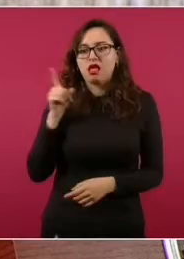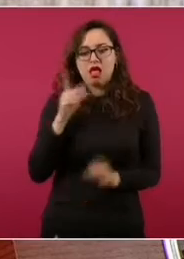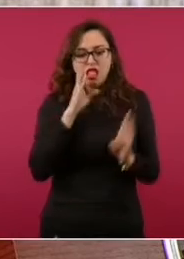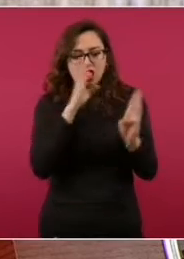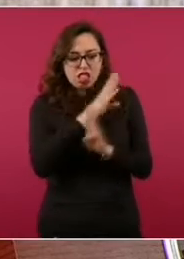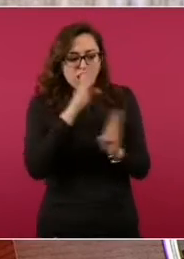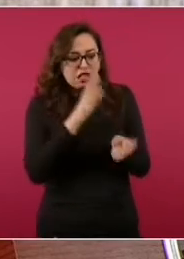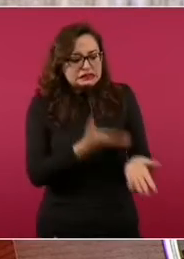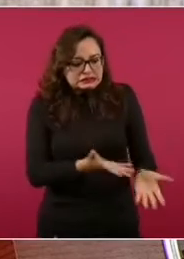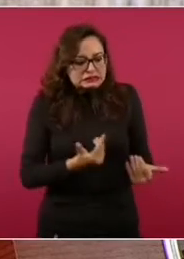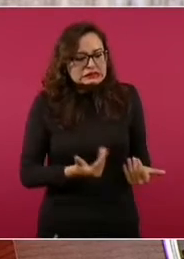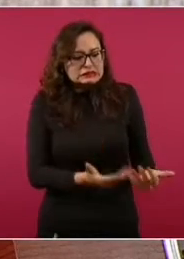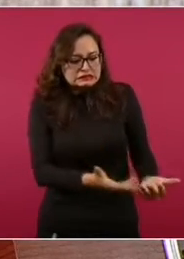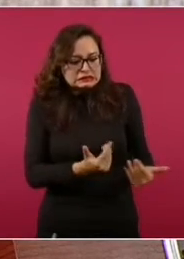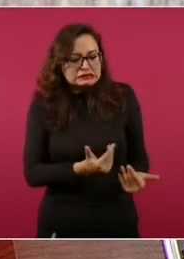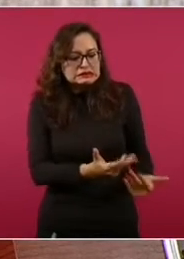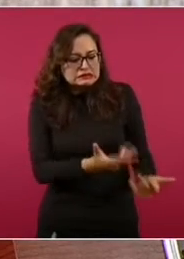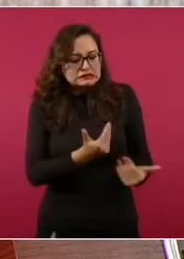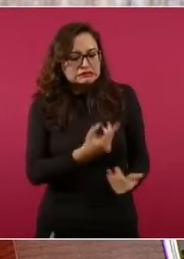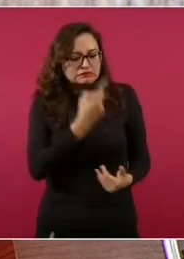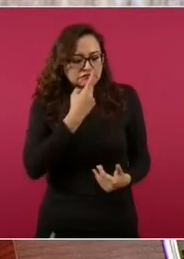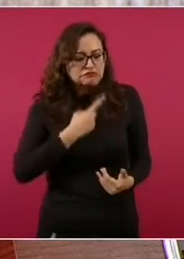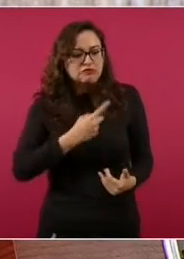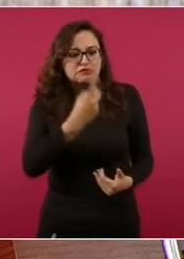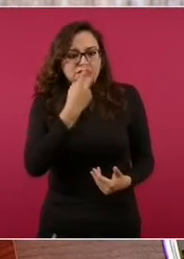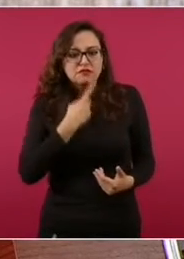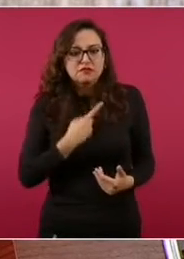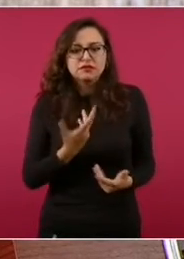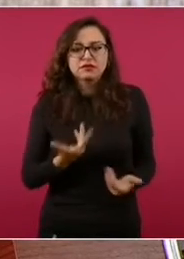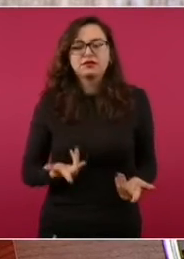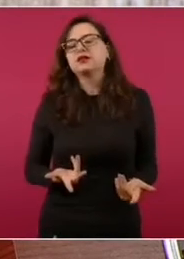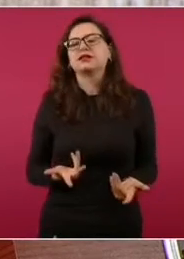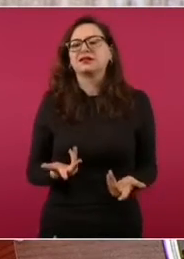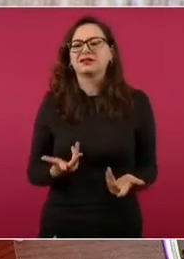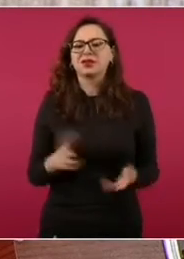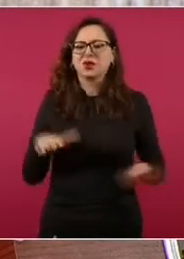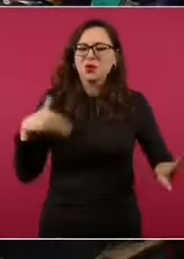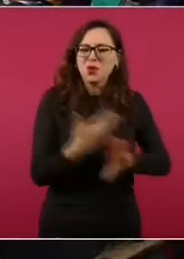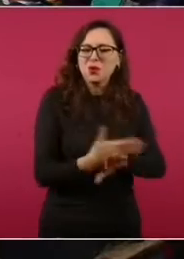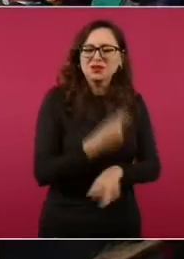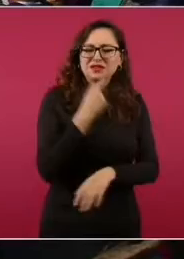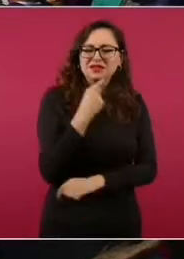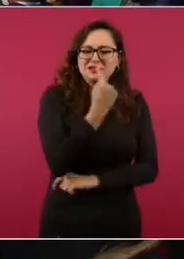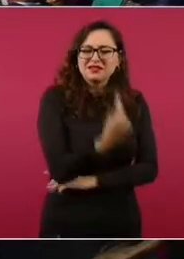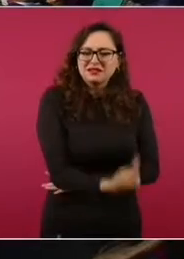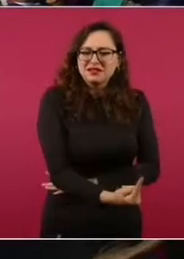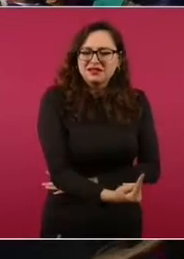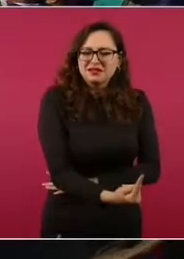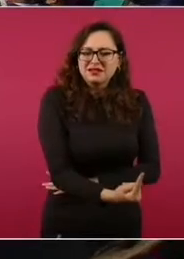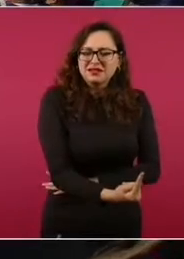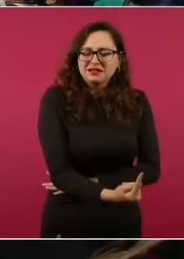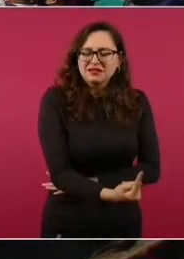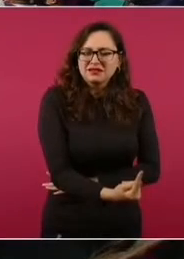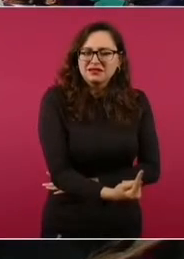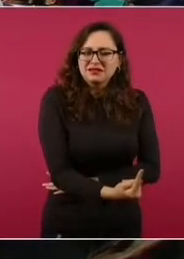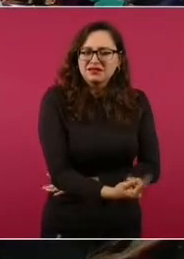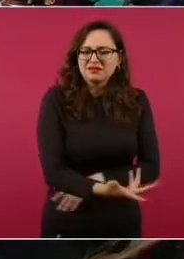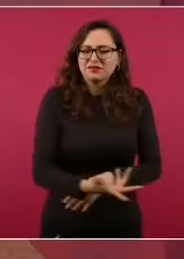a un niño y va